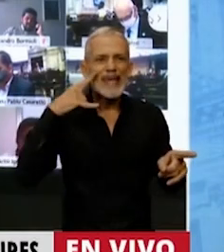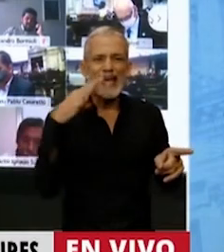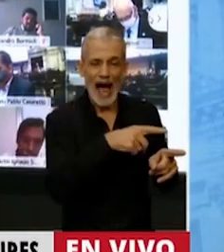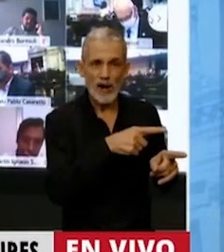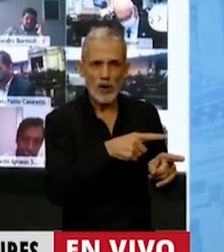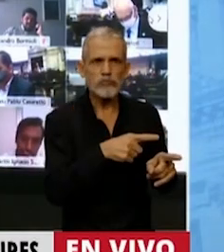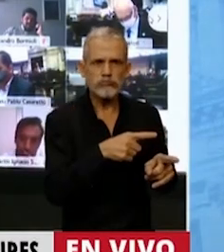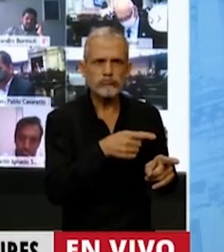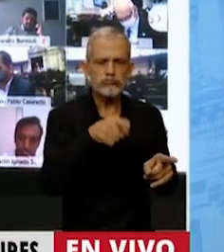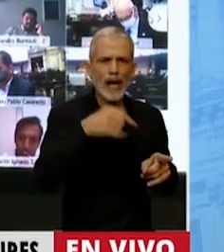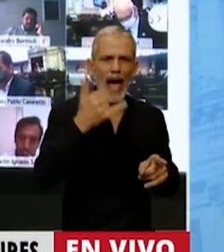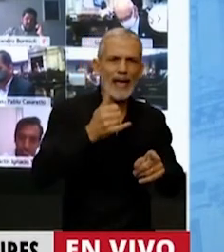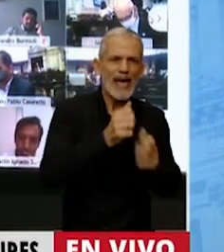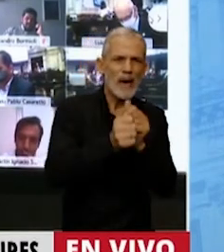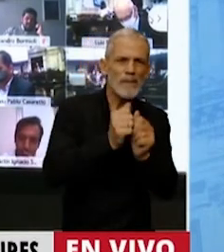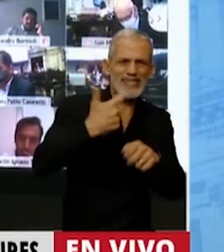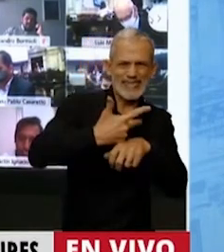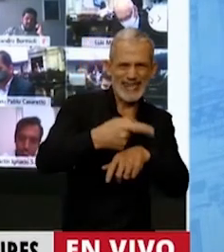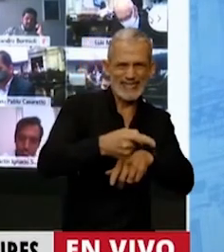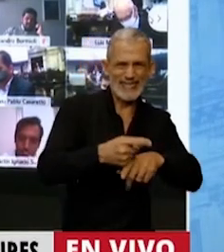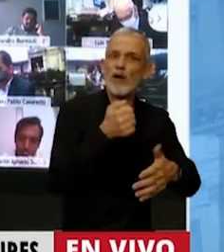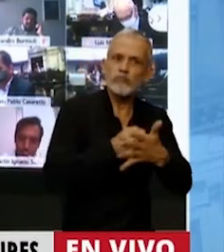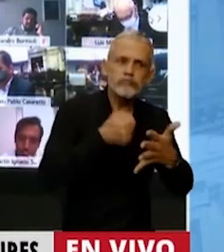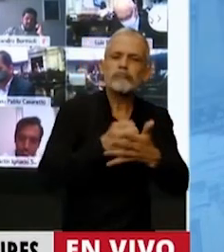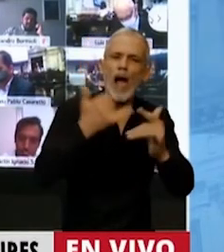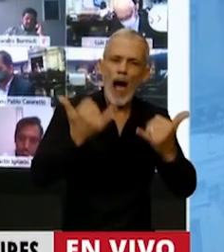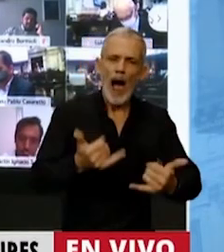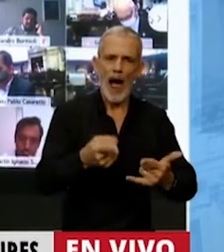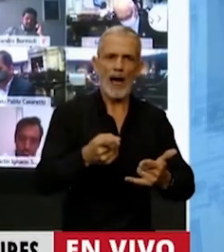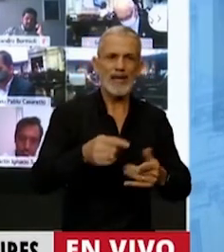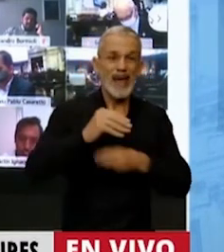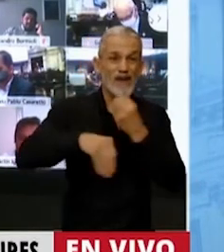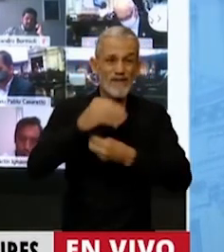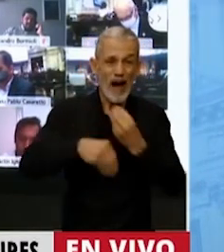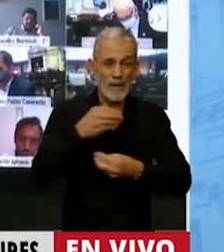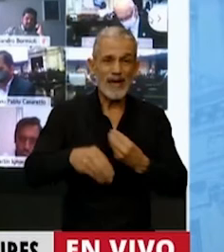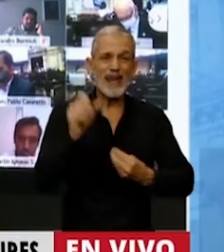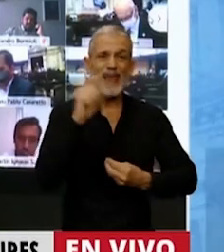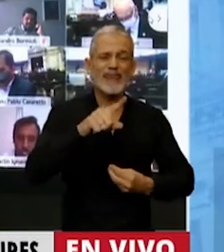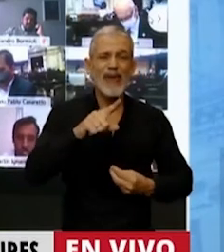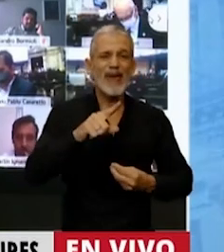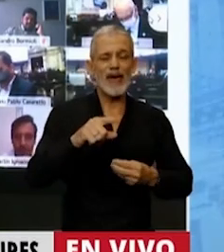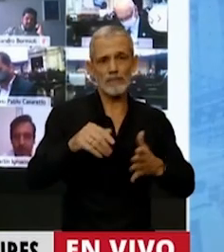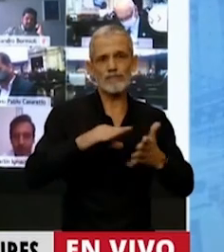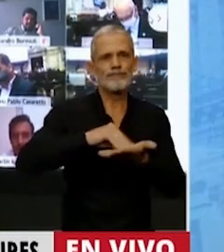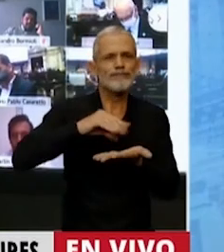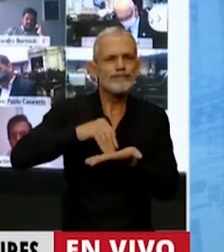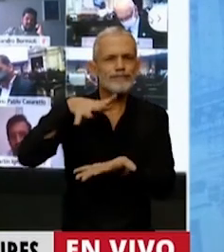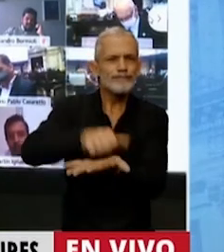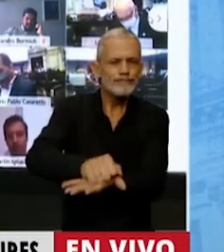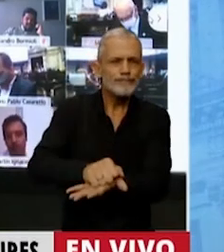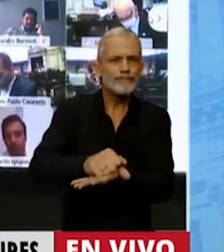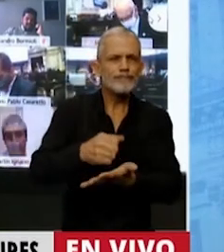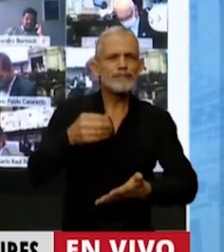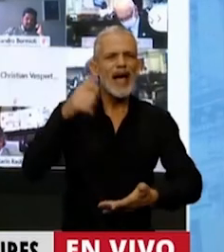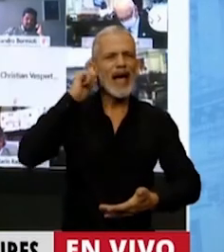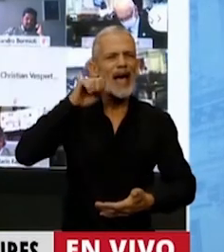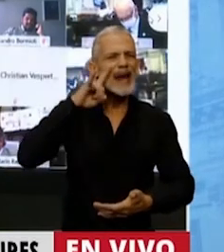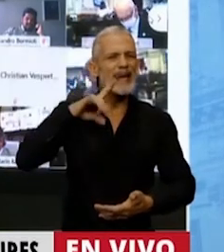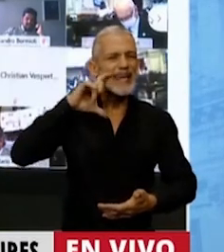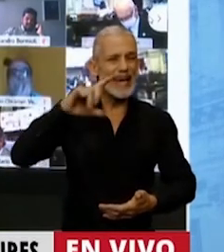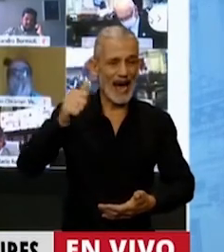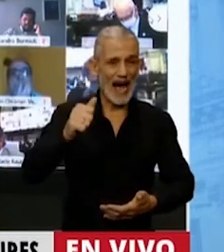en los tercerizados que siguen luchando, está presente en las familias de Guernica que pelean por tierra y vivienda.